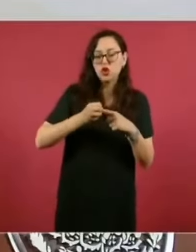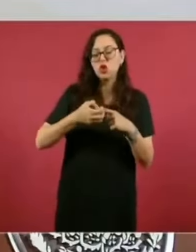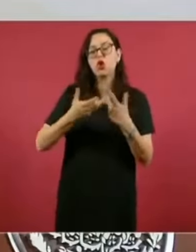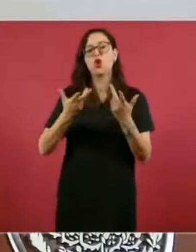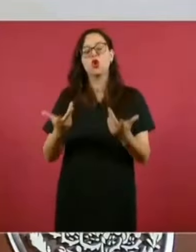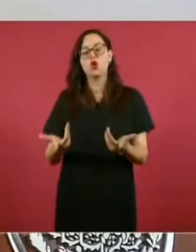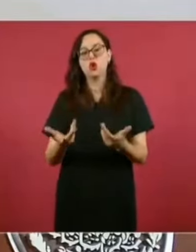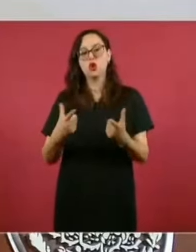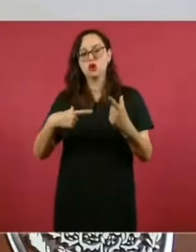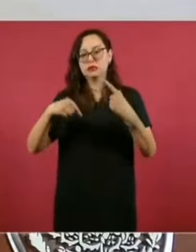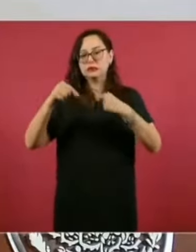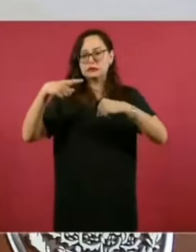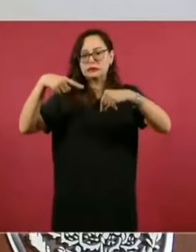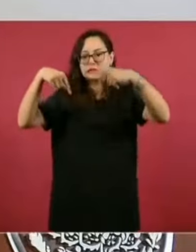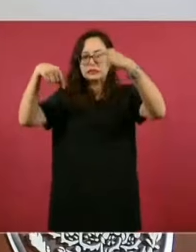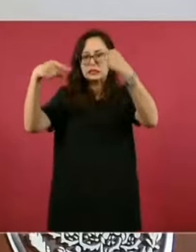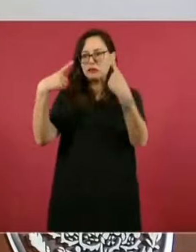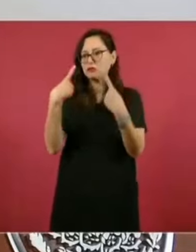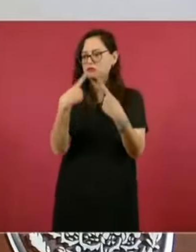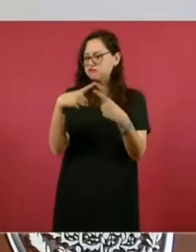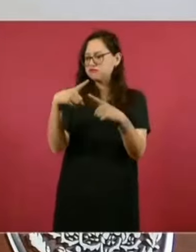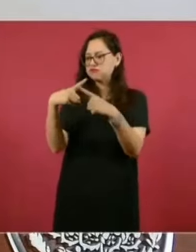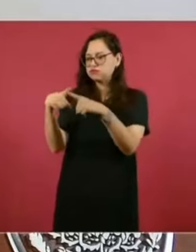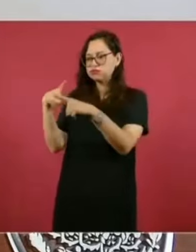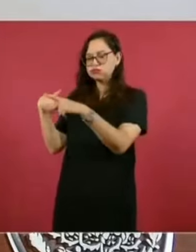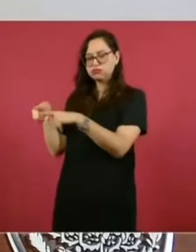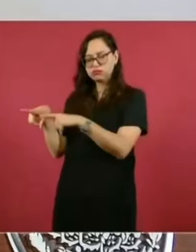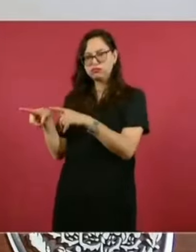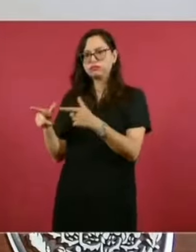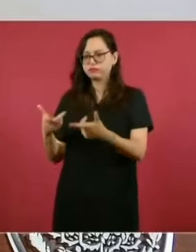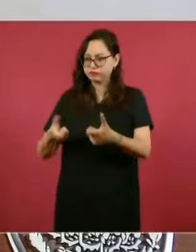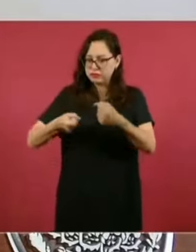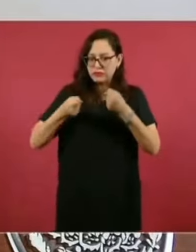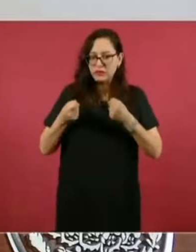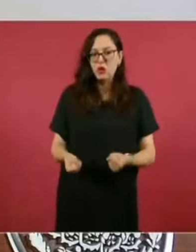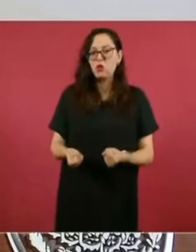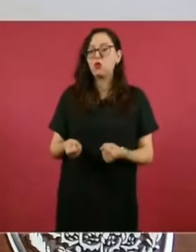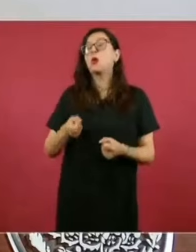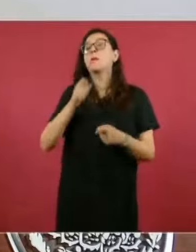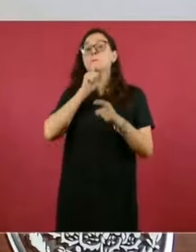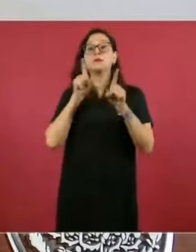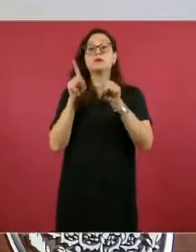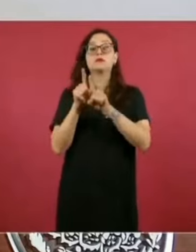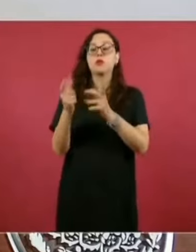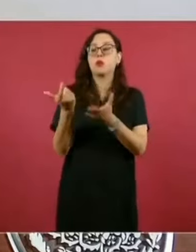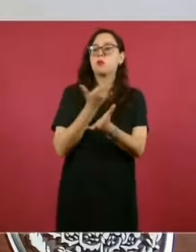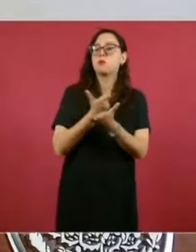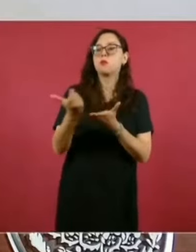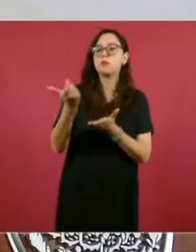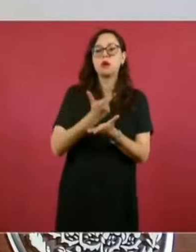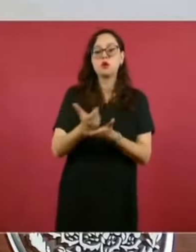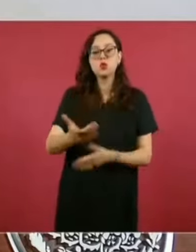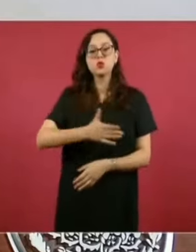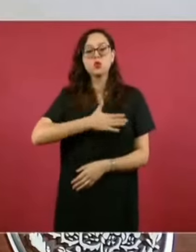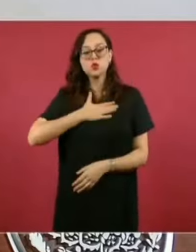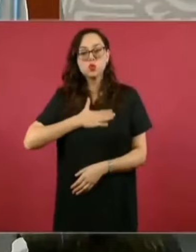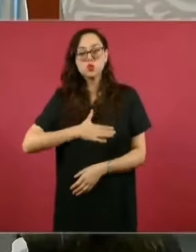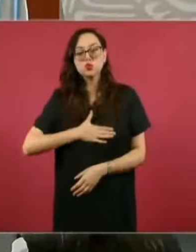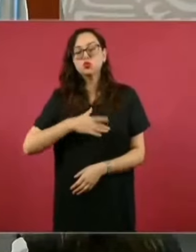asegurar la adquisición a precios de garantía en beneficio de la población más necesitada.